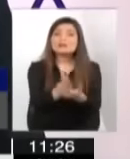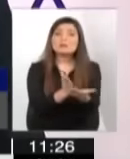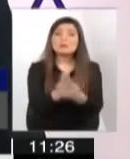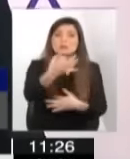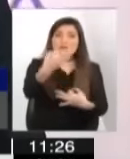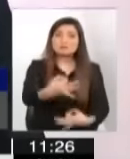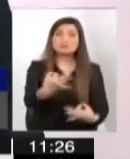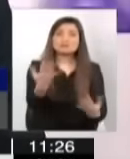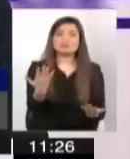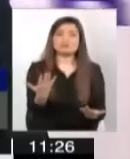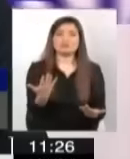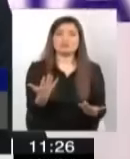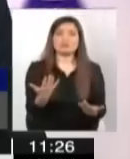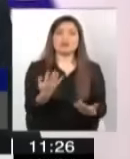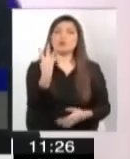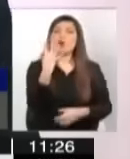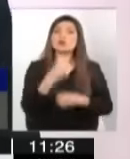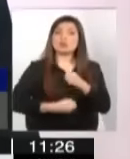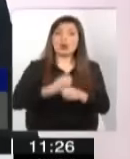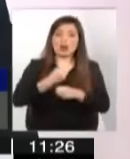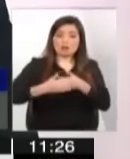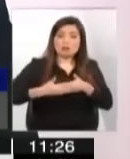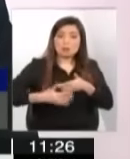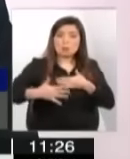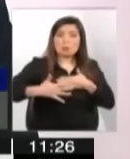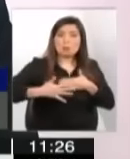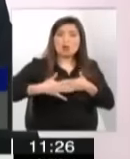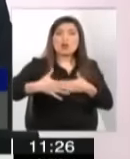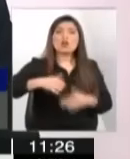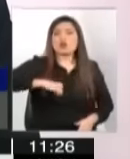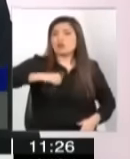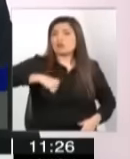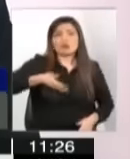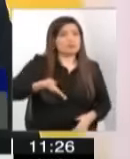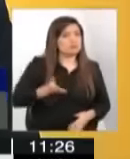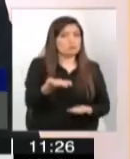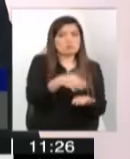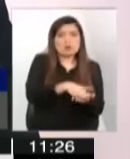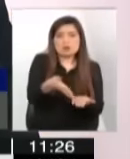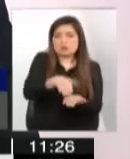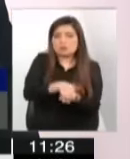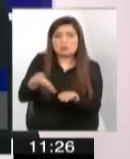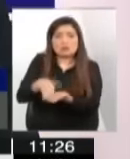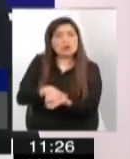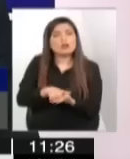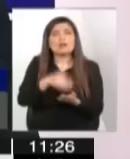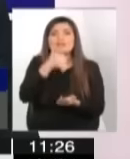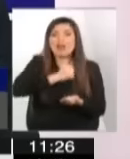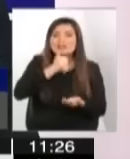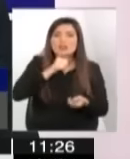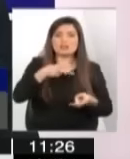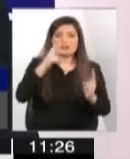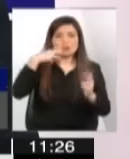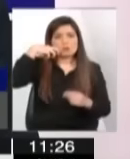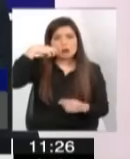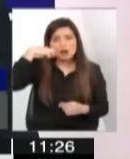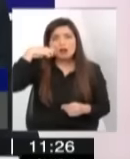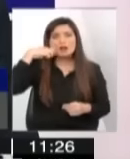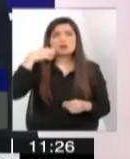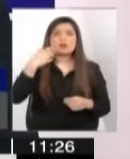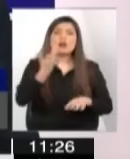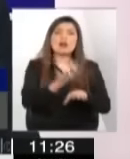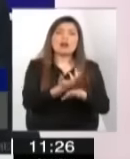en plenitud y son cuatro años que los jóvenes se nos van a seguir muriendo, tenemos aún falta a los derechos humanos y violaciones